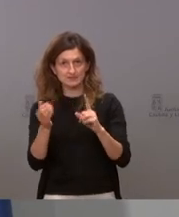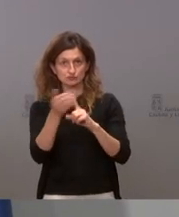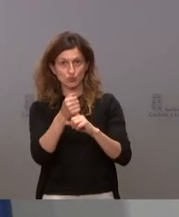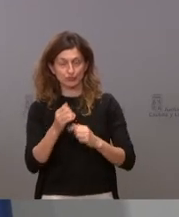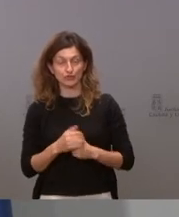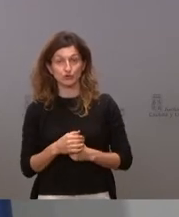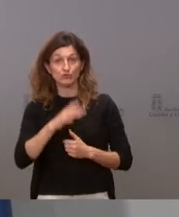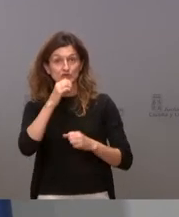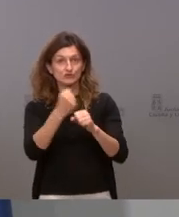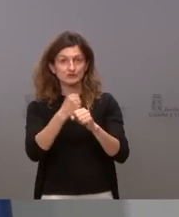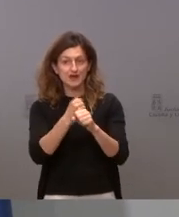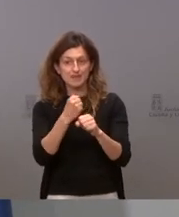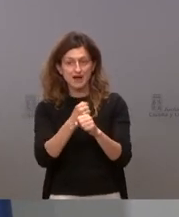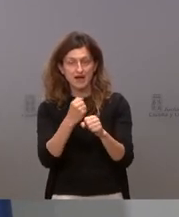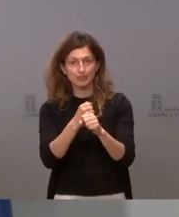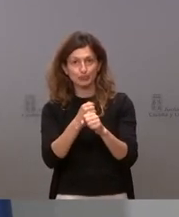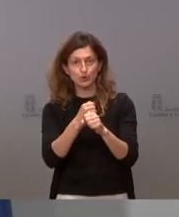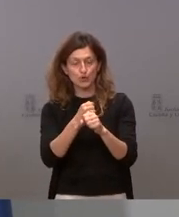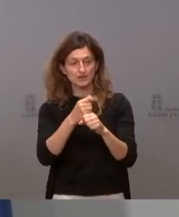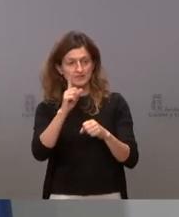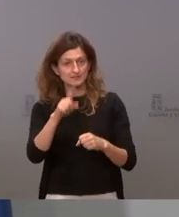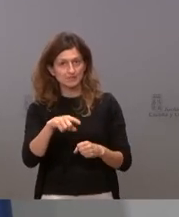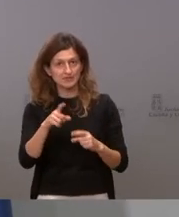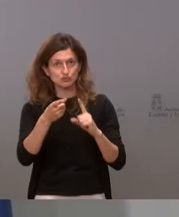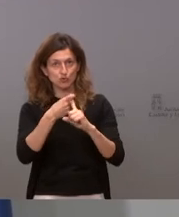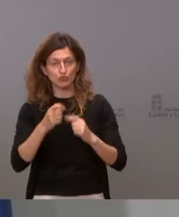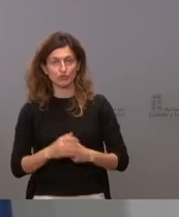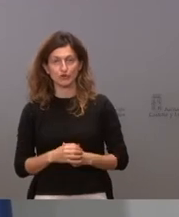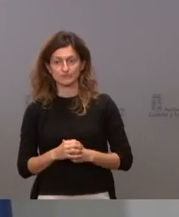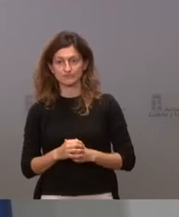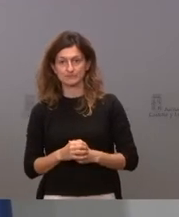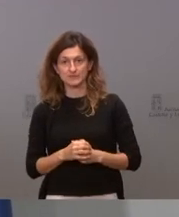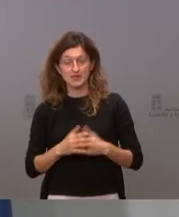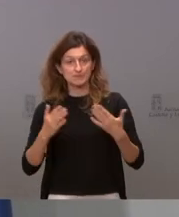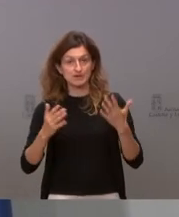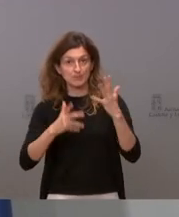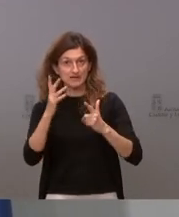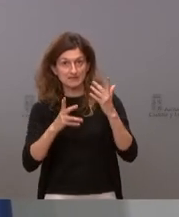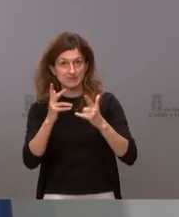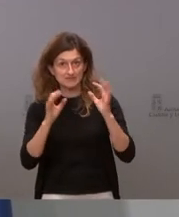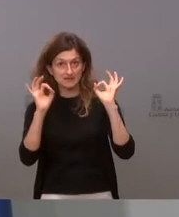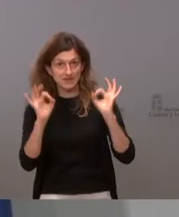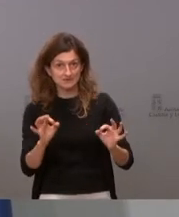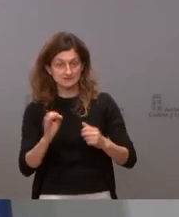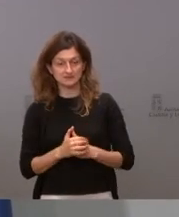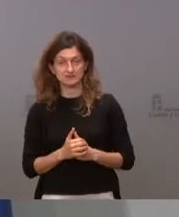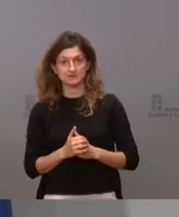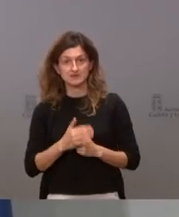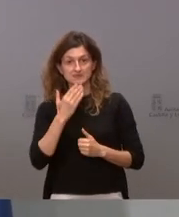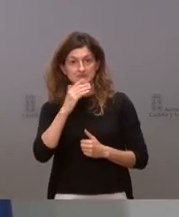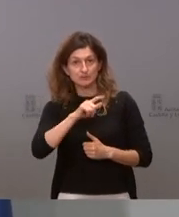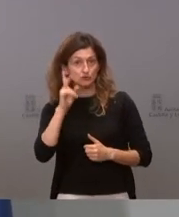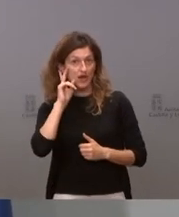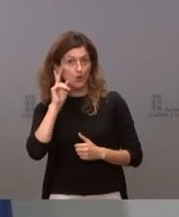trabajando en implementar estas soluciones pero las matemáticas son así cuando se jubila más